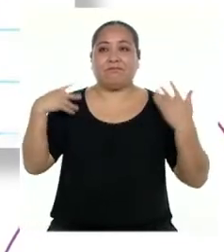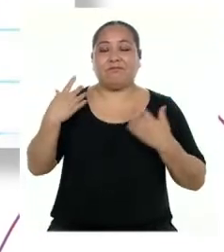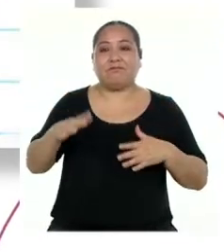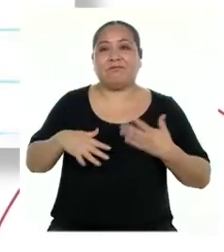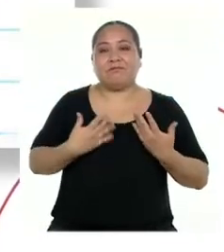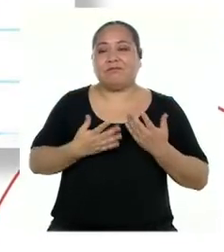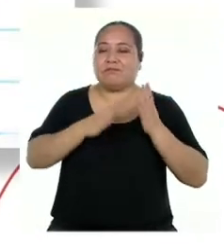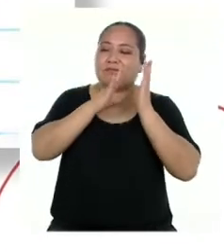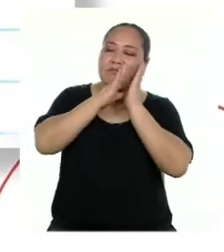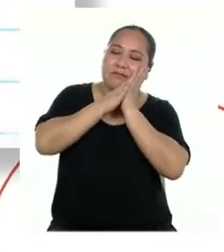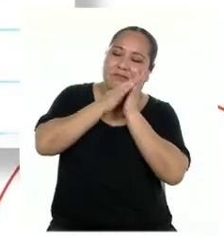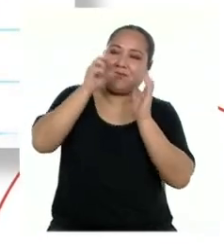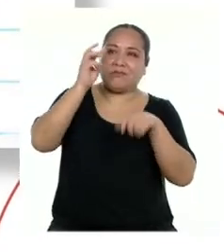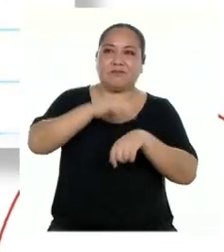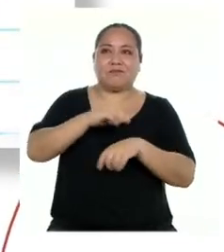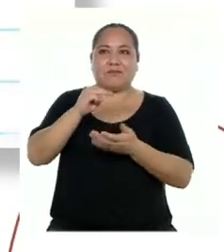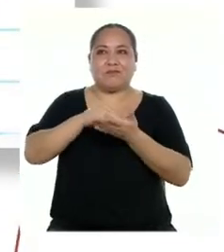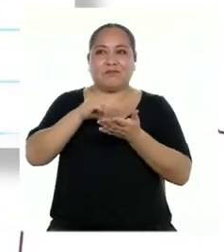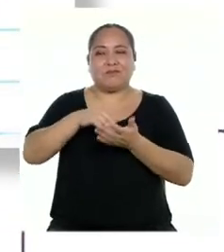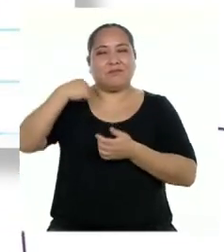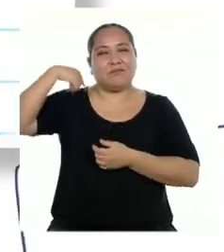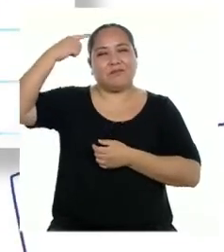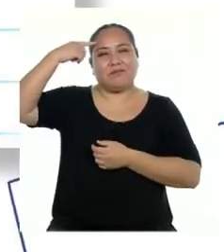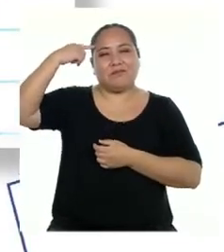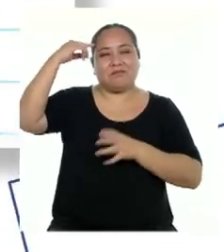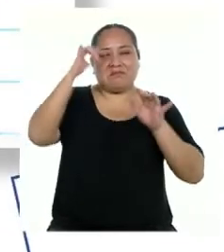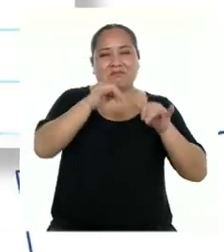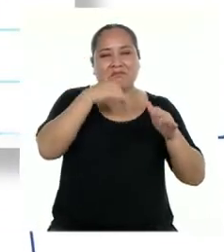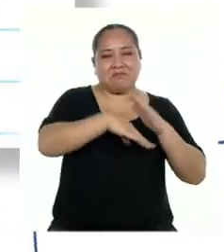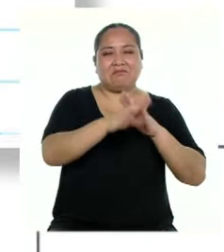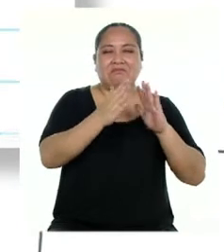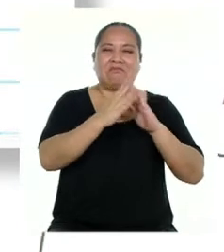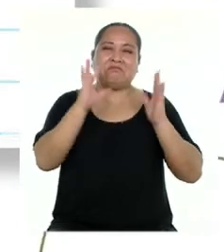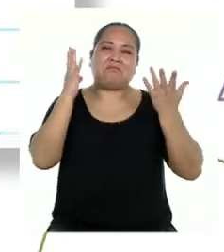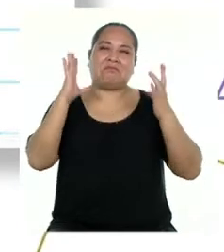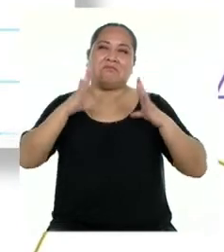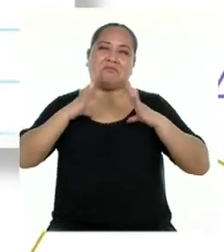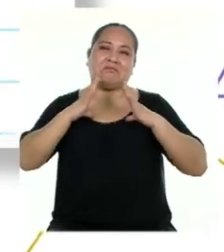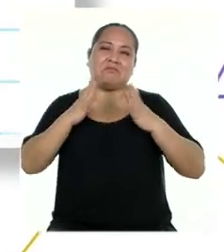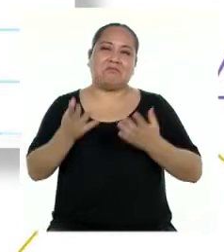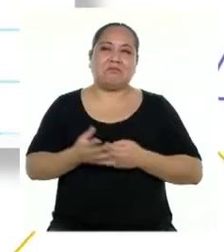poder dormir más. Pensaba que la cuarentena iba a ser como unas mini vacaciones.